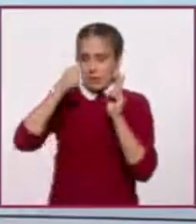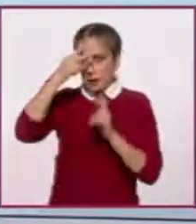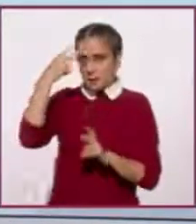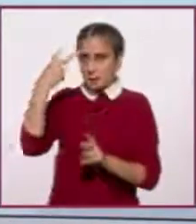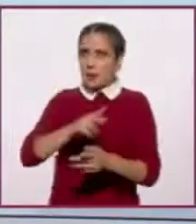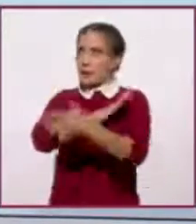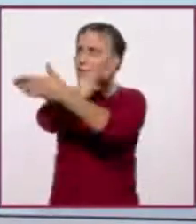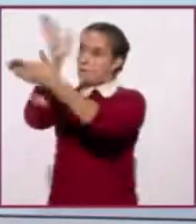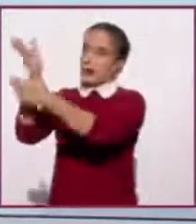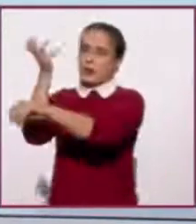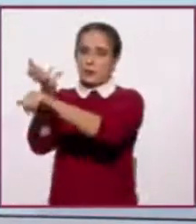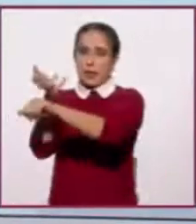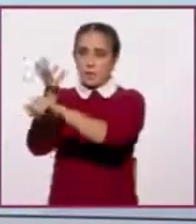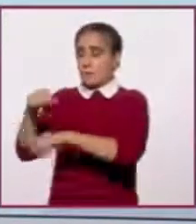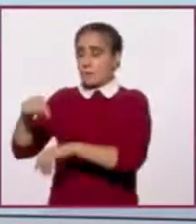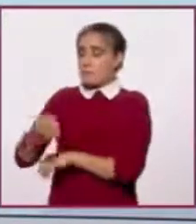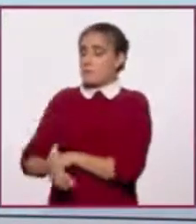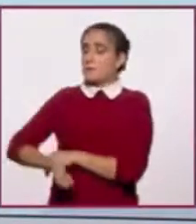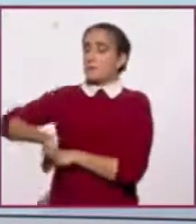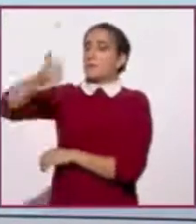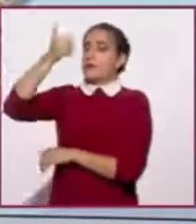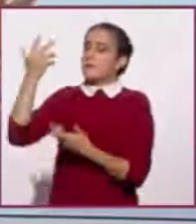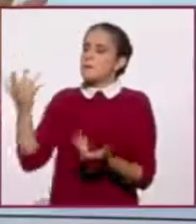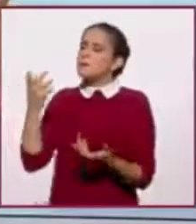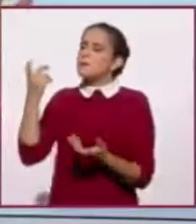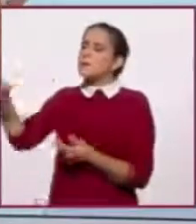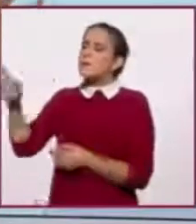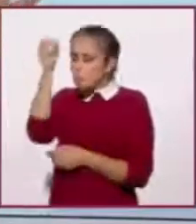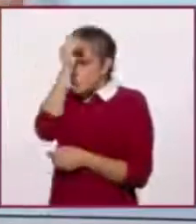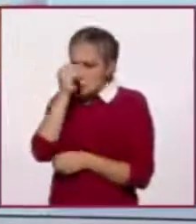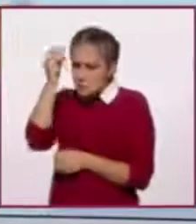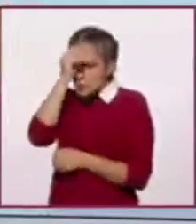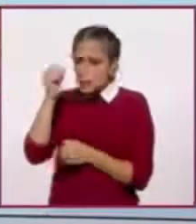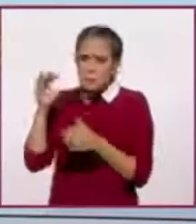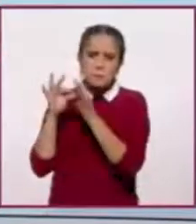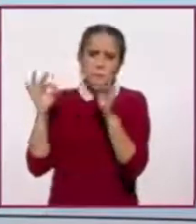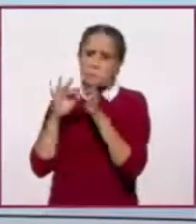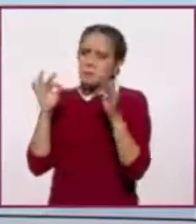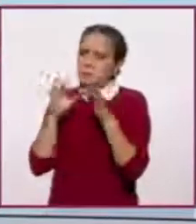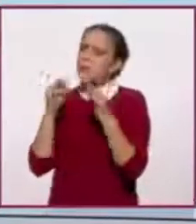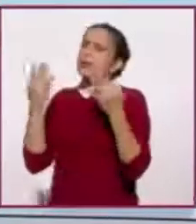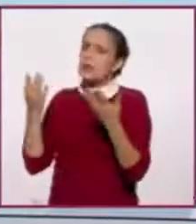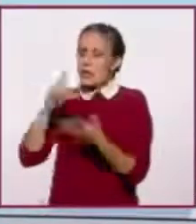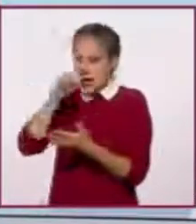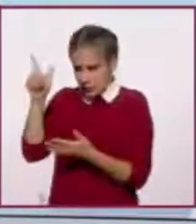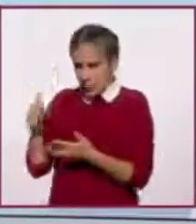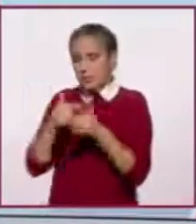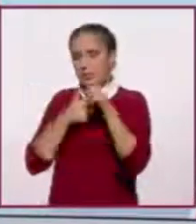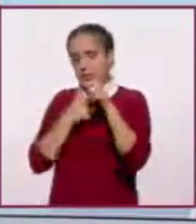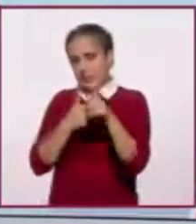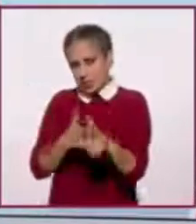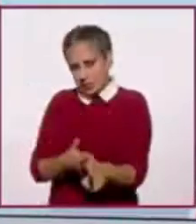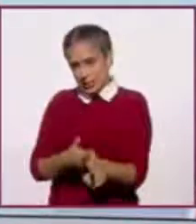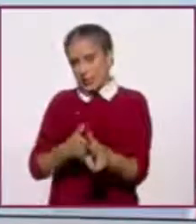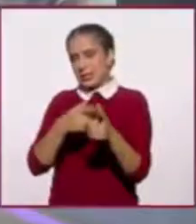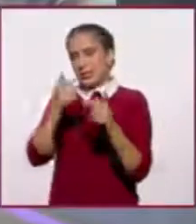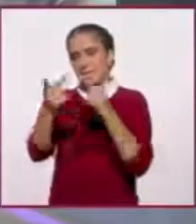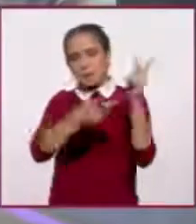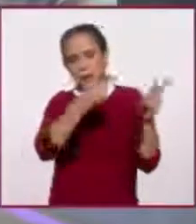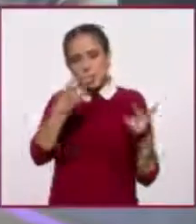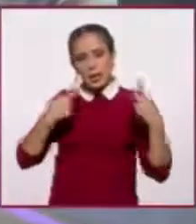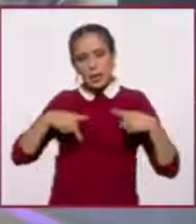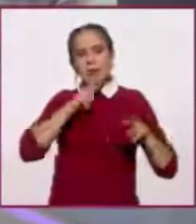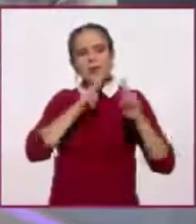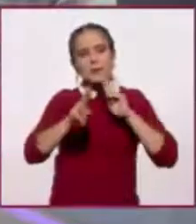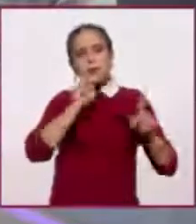presidente Andrés Manuel López Obrador en este encuentro? Me gustaría conocer tu punto de vista antes de entrarle ya a los comentarios y a las reacciones de lo que hoy es la